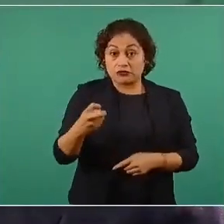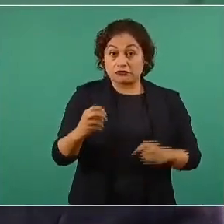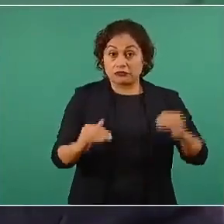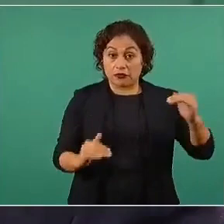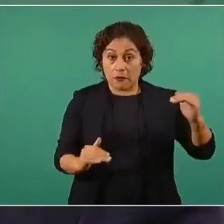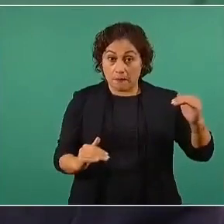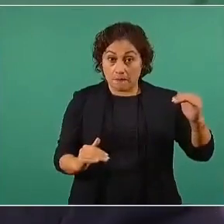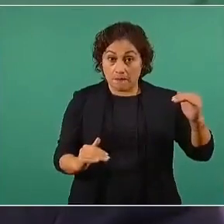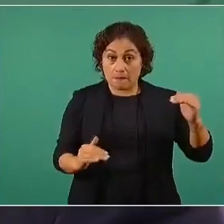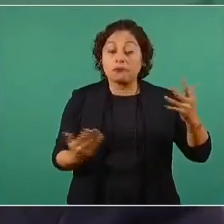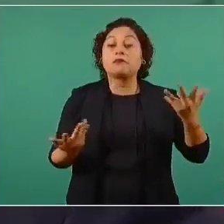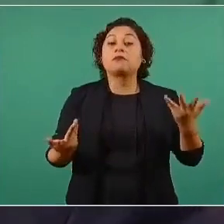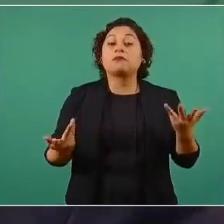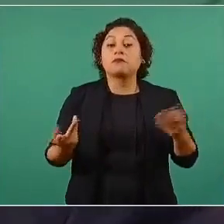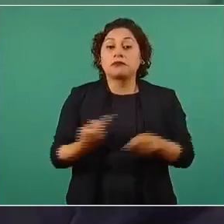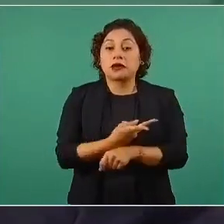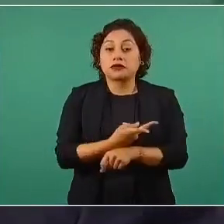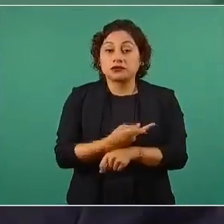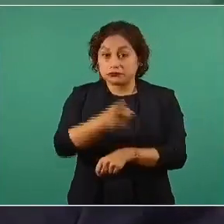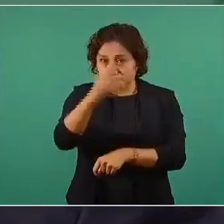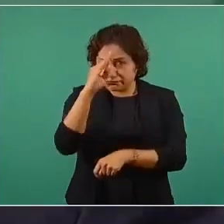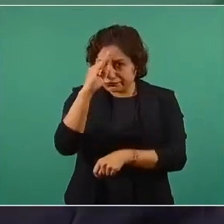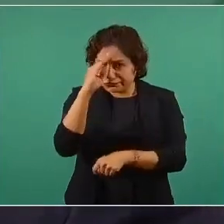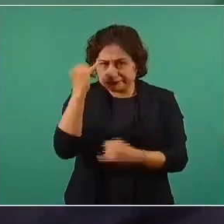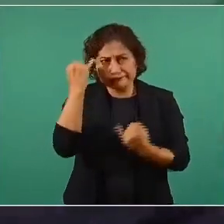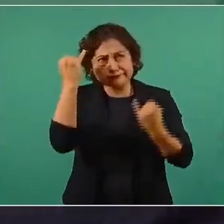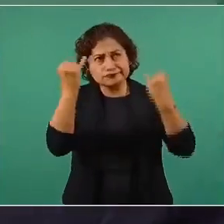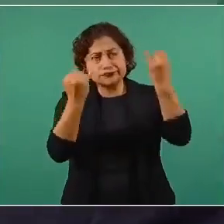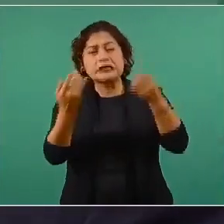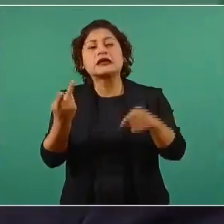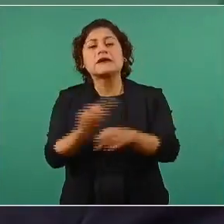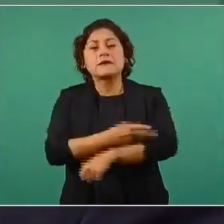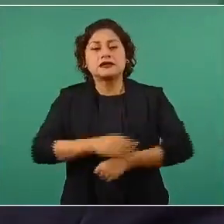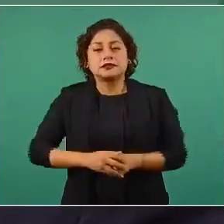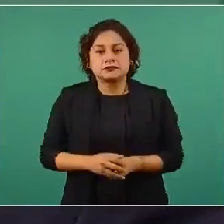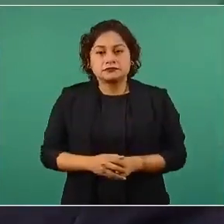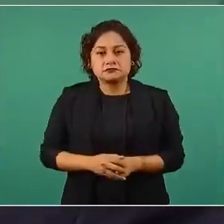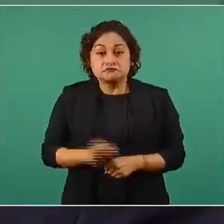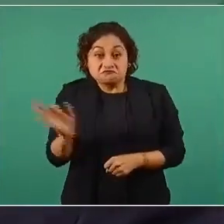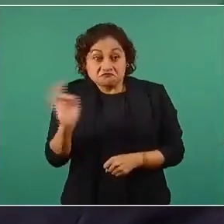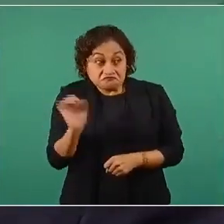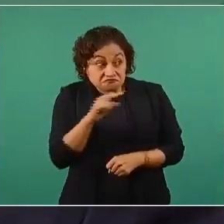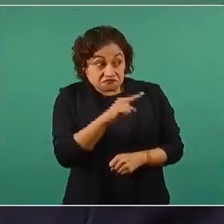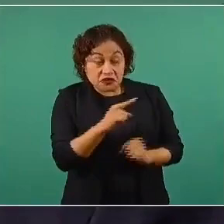¿qué hubiese pasado con el presupuesto para el año próximo?